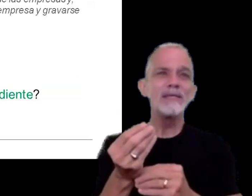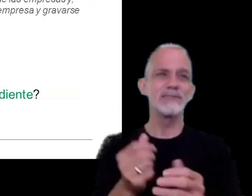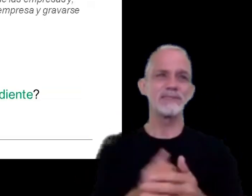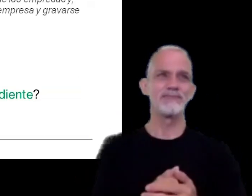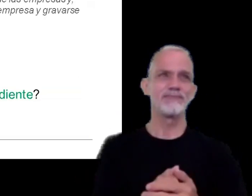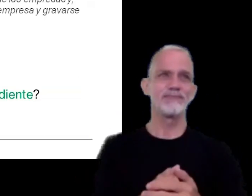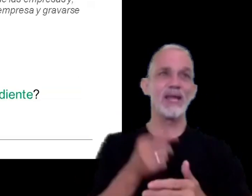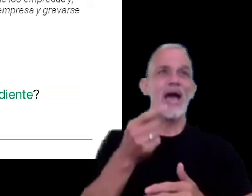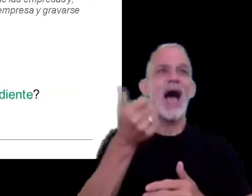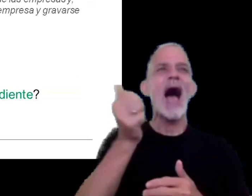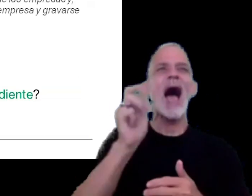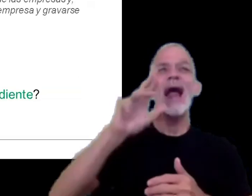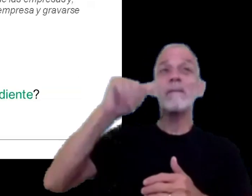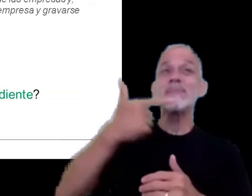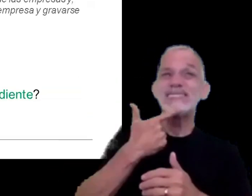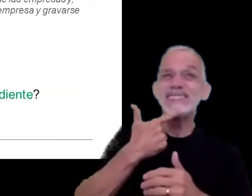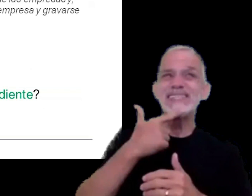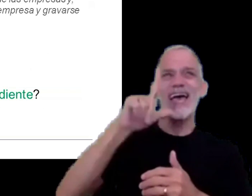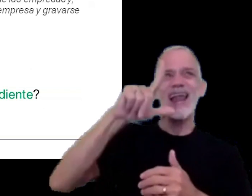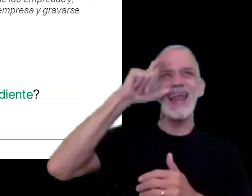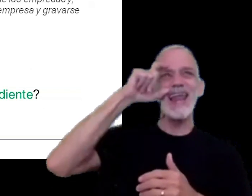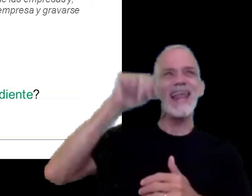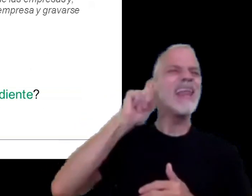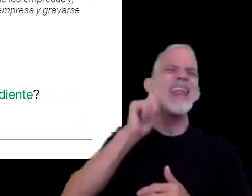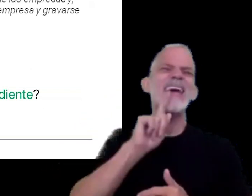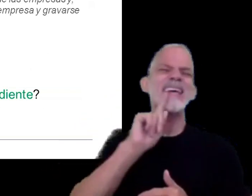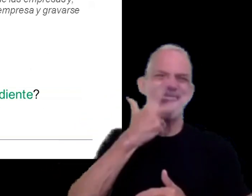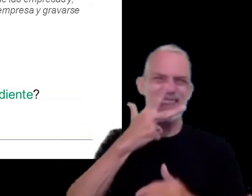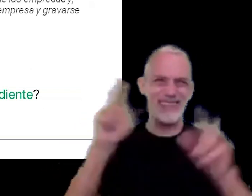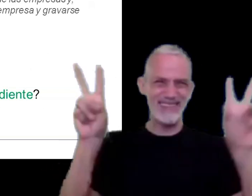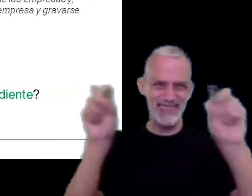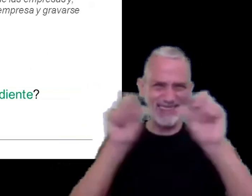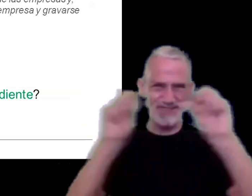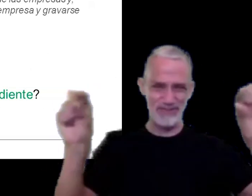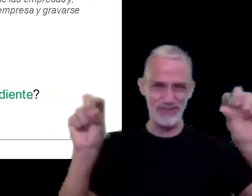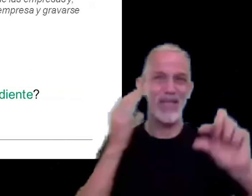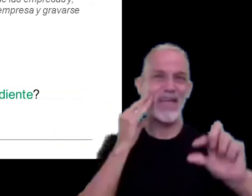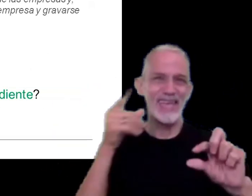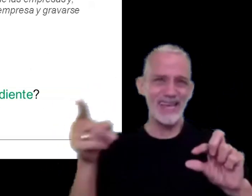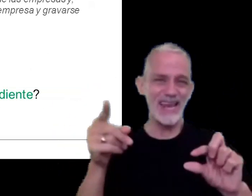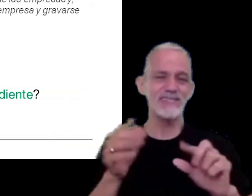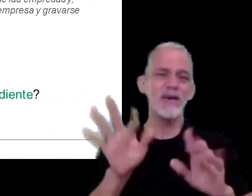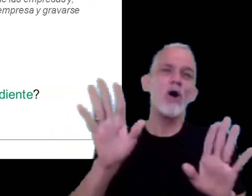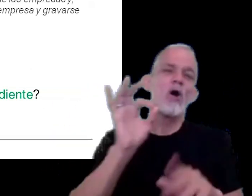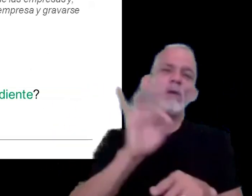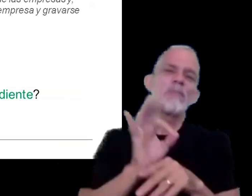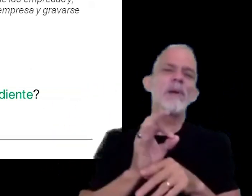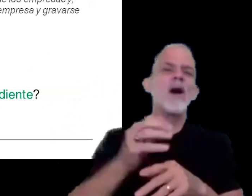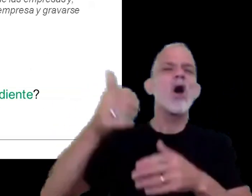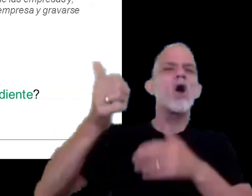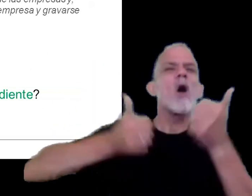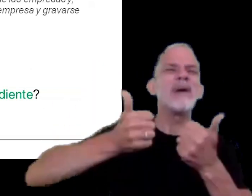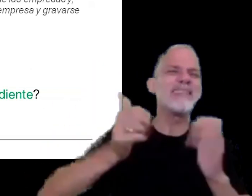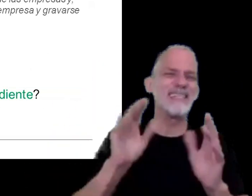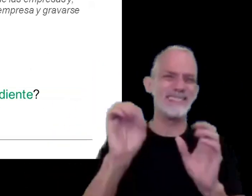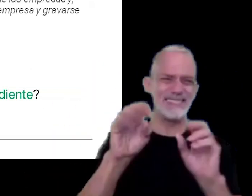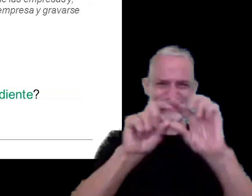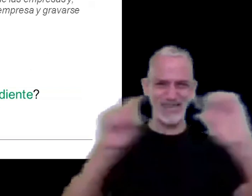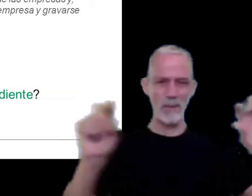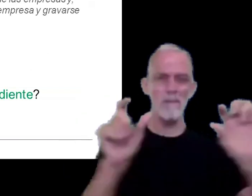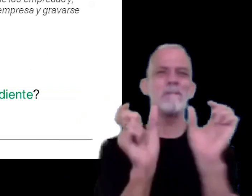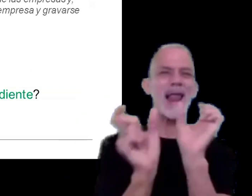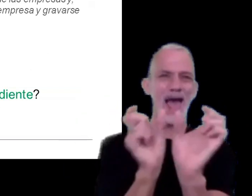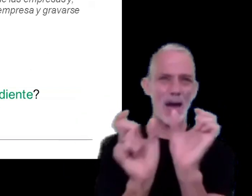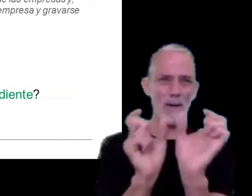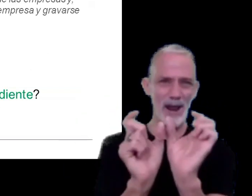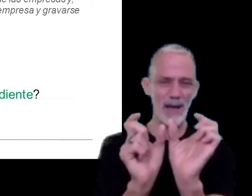este principio arm's length o también traducido como principio de plena competencia o principio